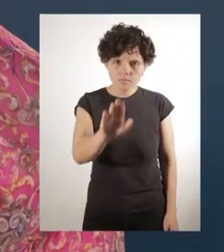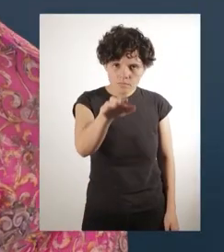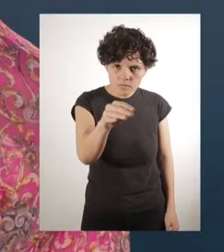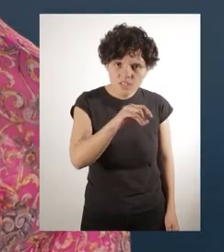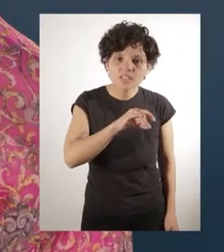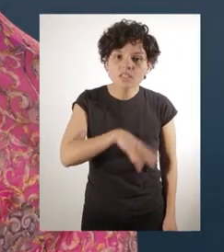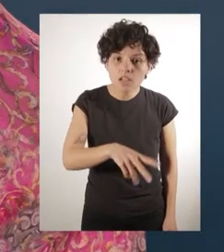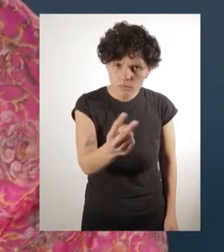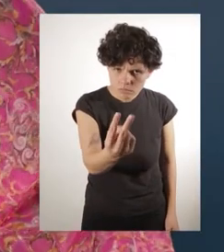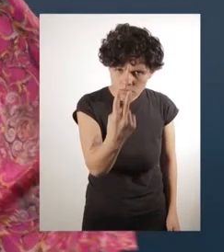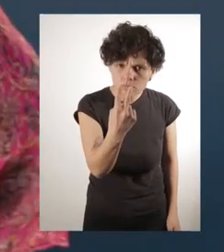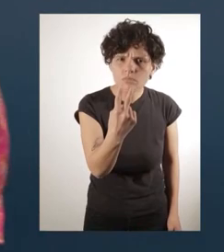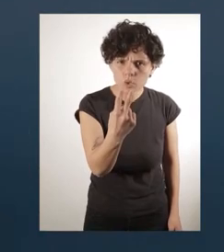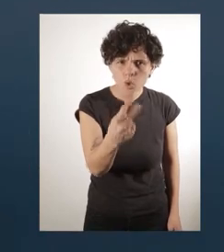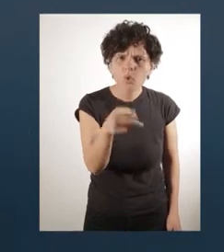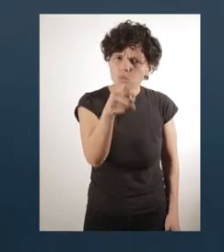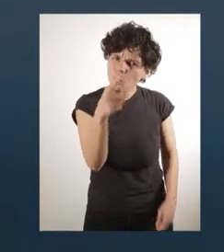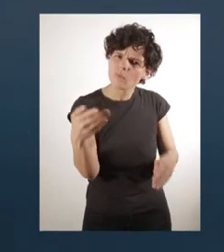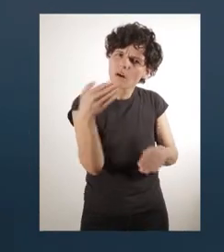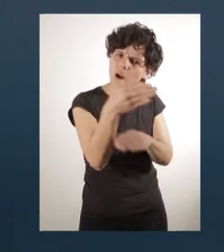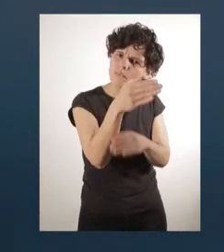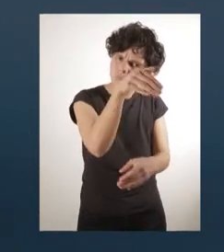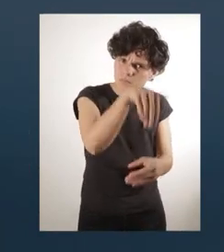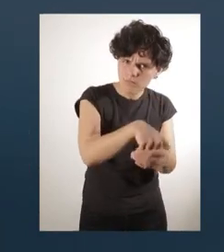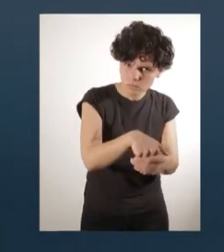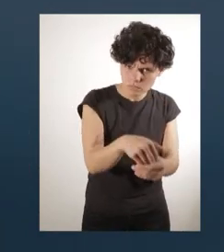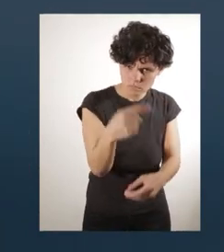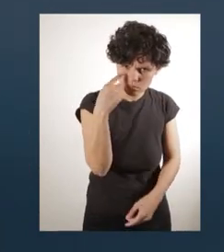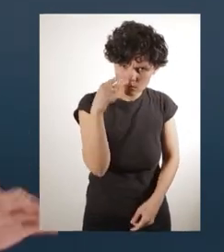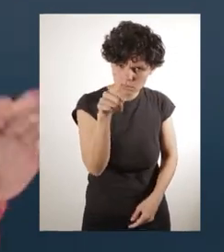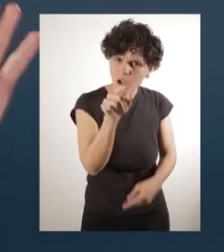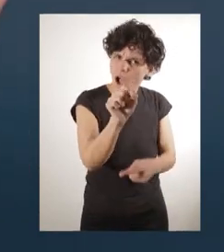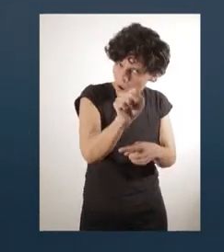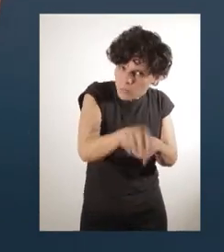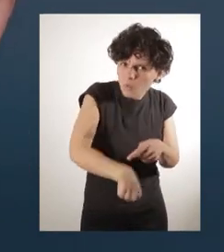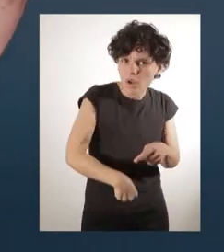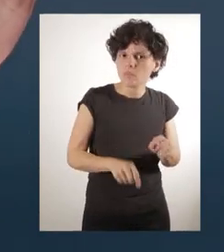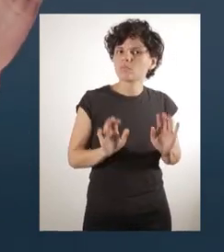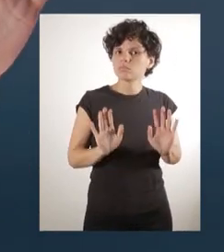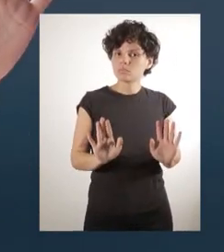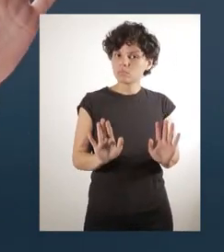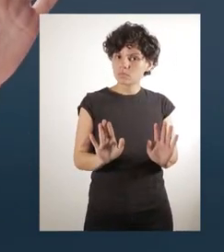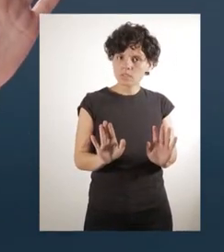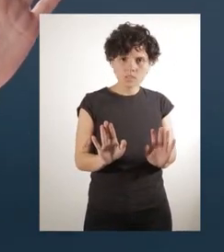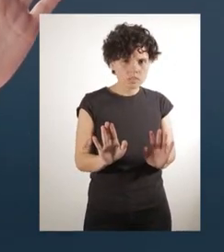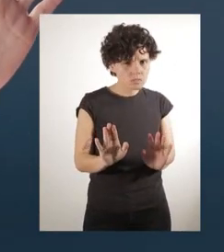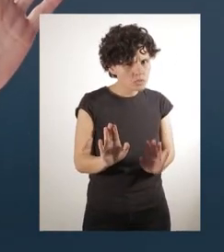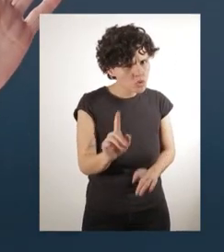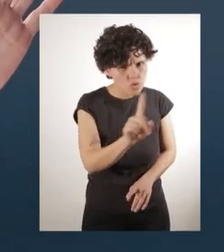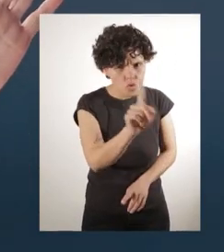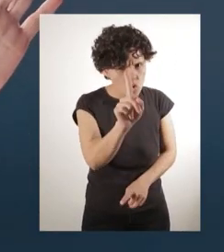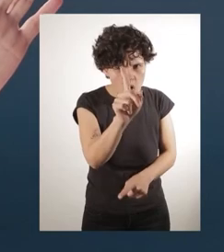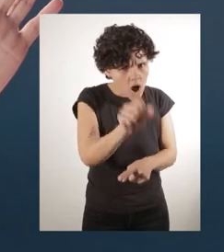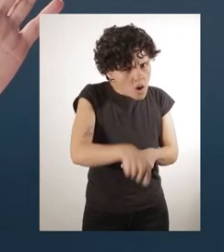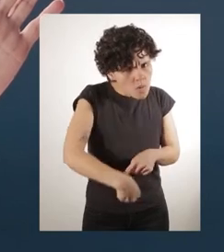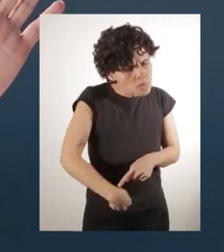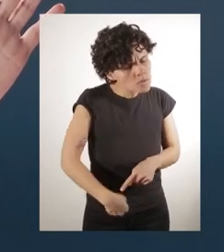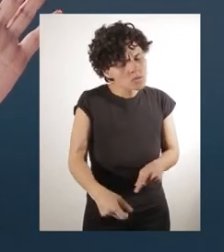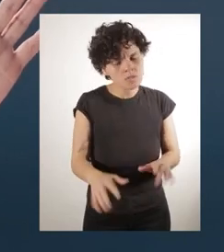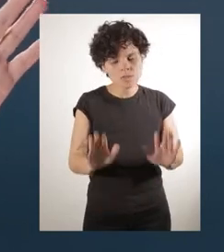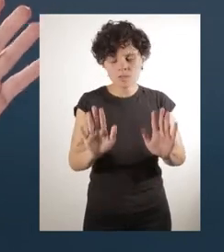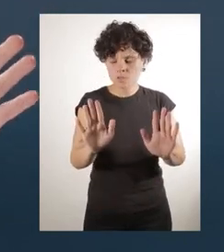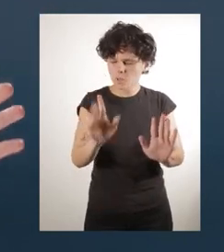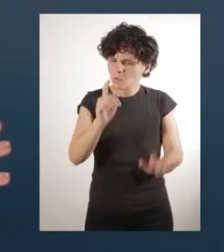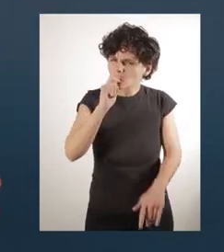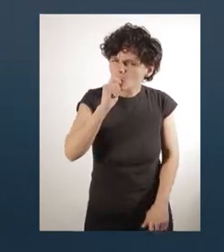A ver, chileno, cuando tú vayas a votar, yo supongo que vaya a votar apruebo. Porque si no lo haces,